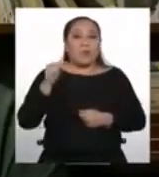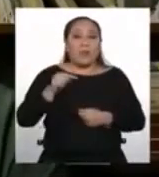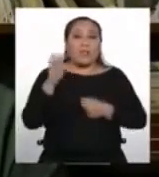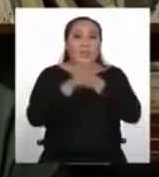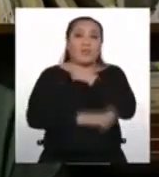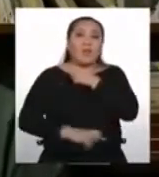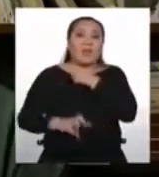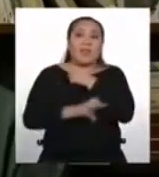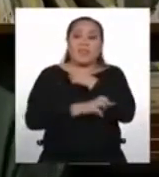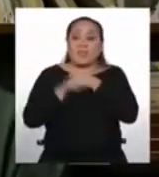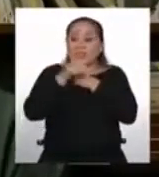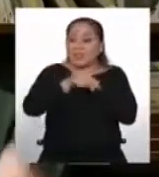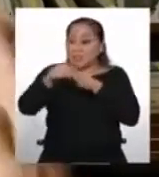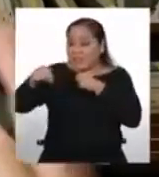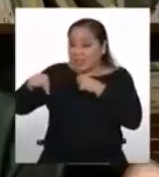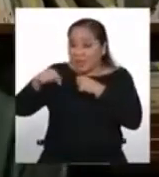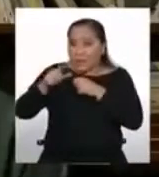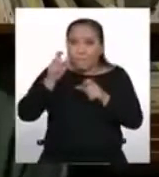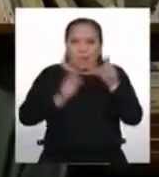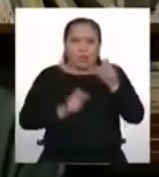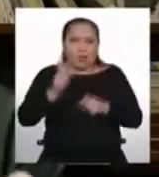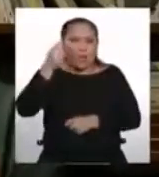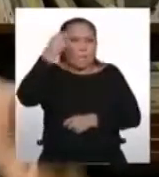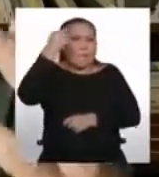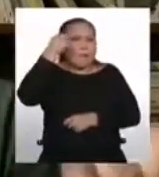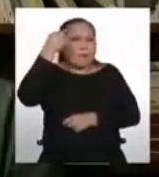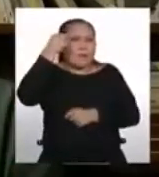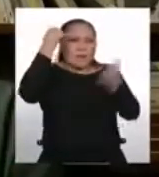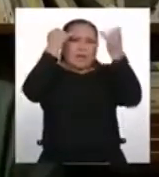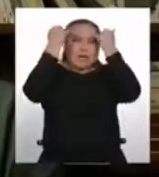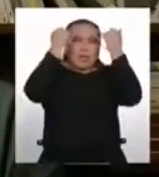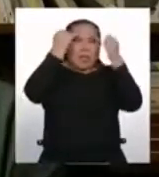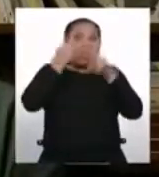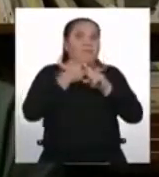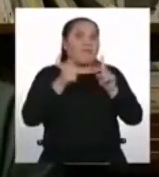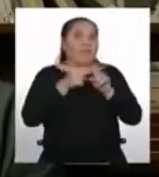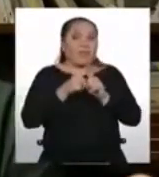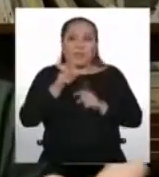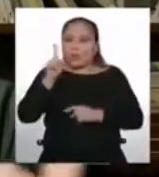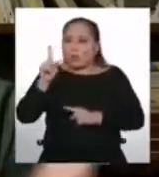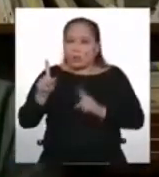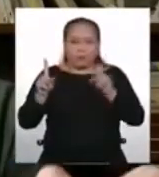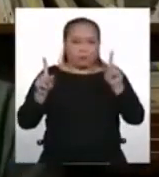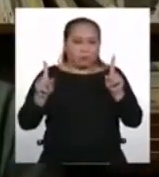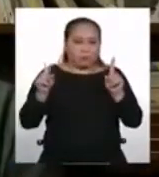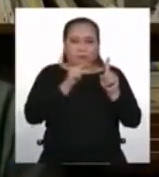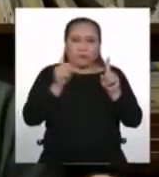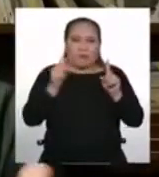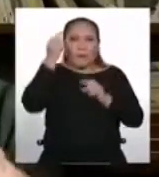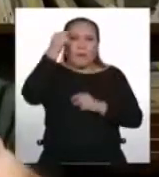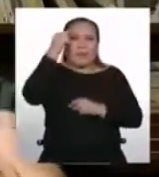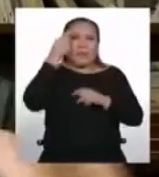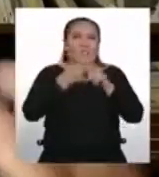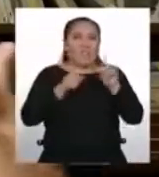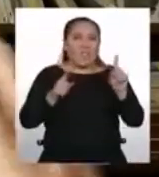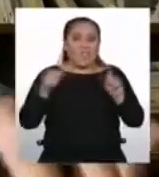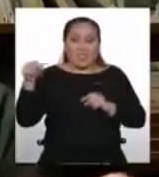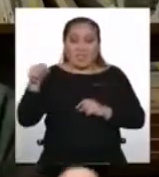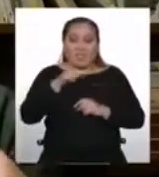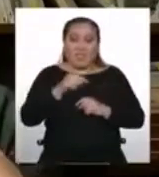país donde viven personas que piensan distinto. Cuando hay personas que piensan distinto es más fácil que